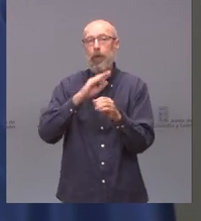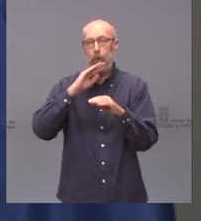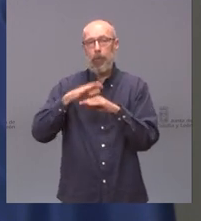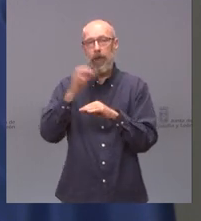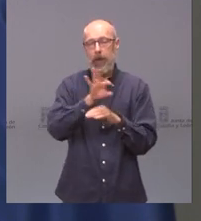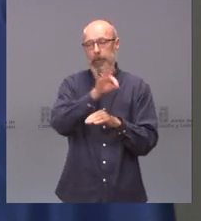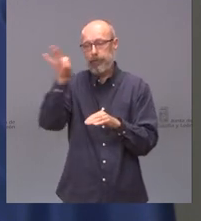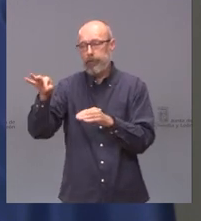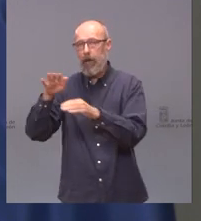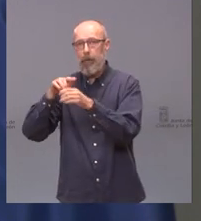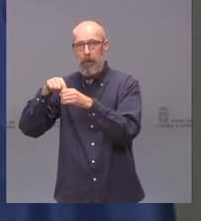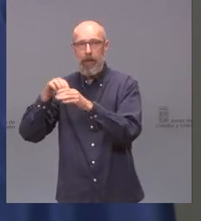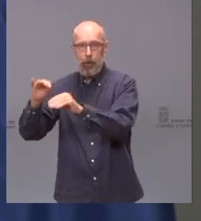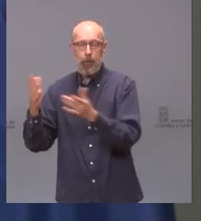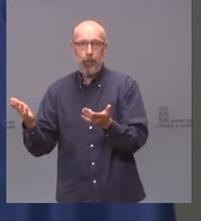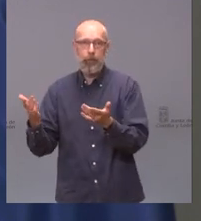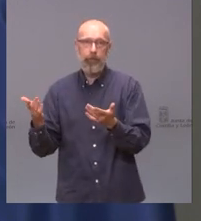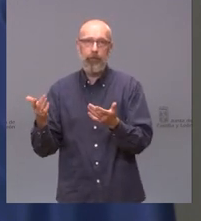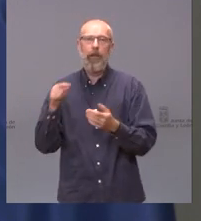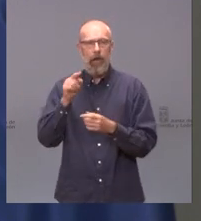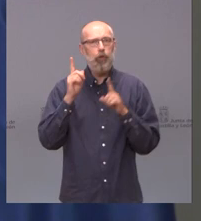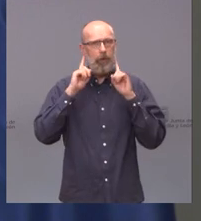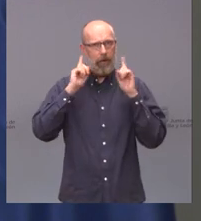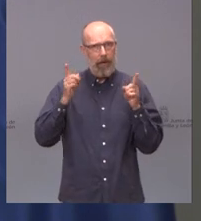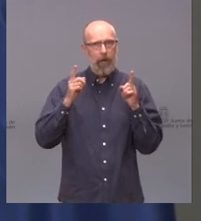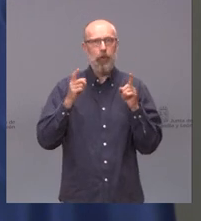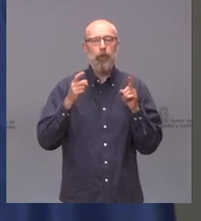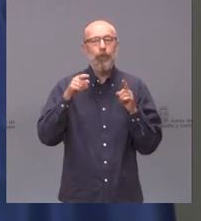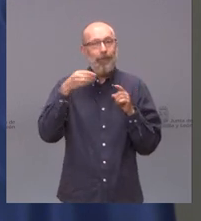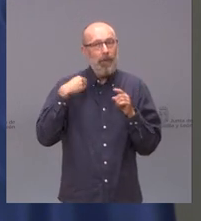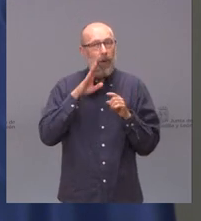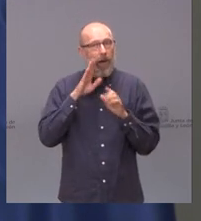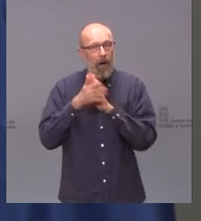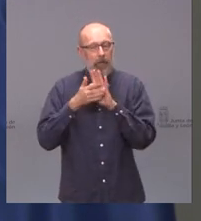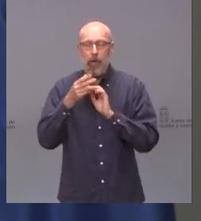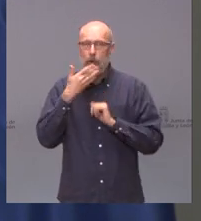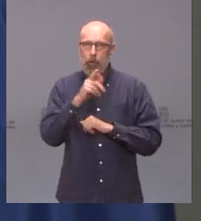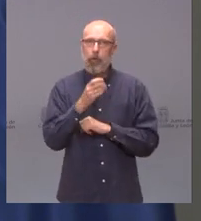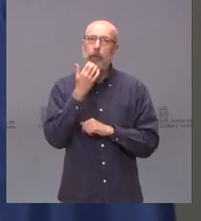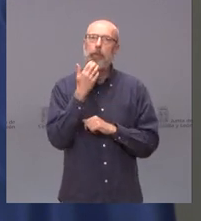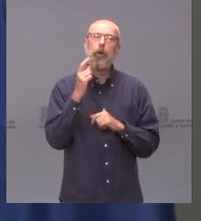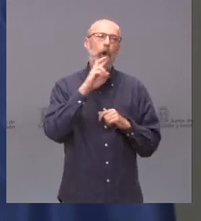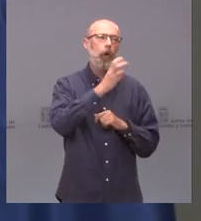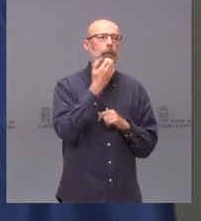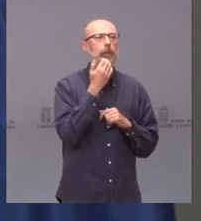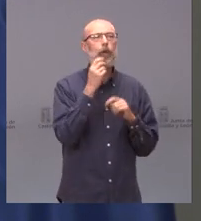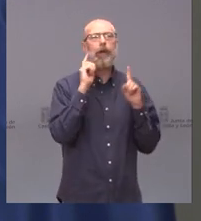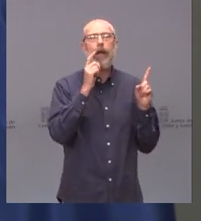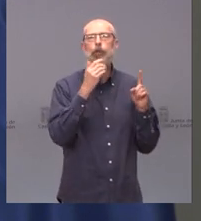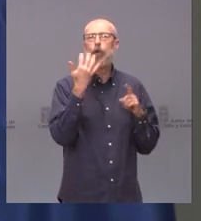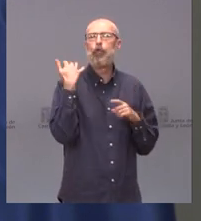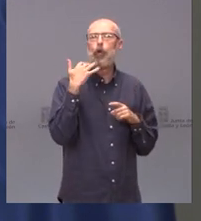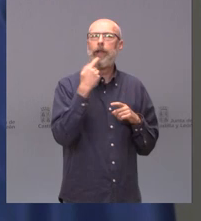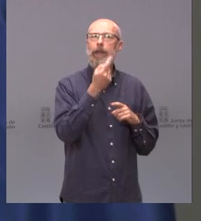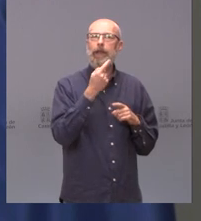insisto que no sé si es este caso y nos ha ocurrido con otros casos en Soria por ejemplo que la gente dice no es que hemos trasladado la Junta